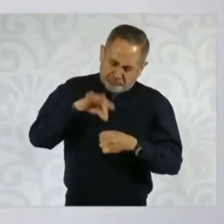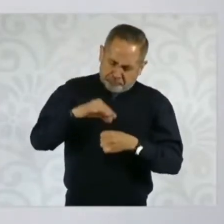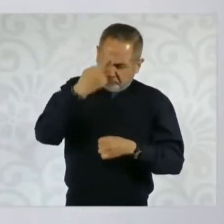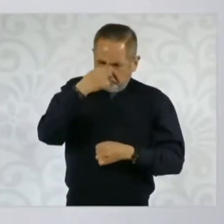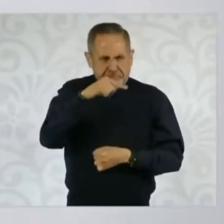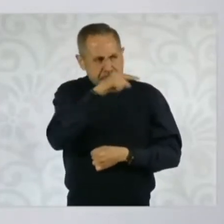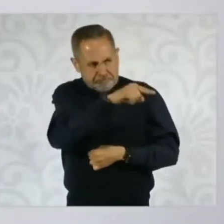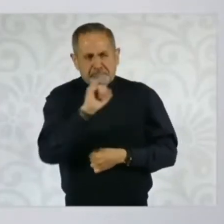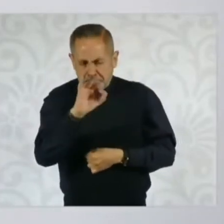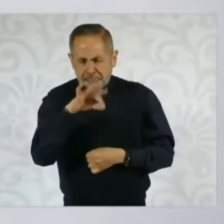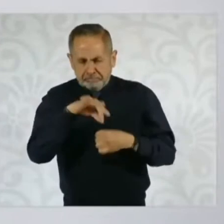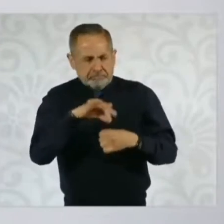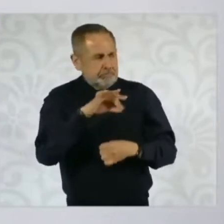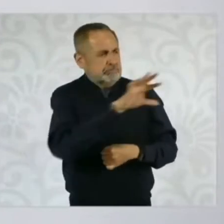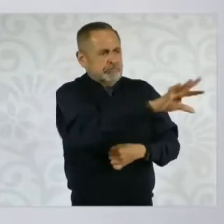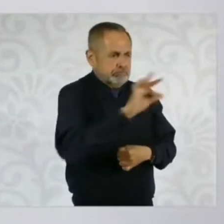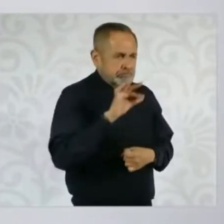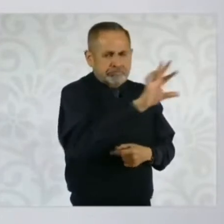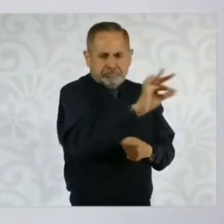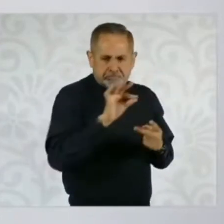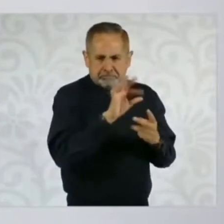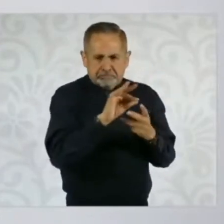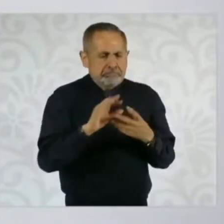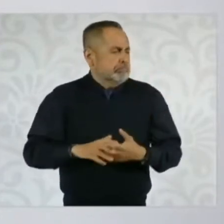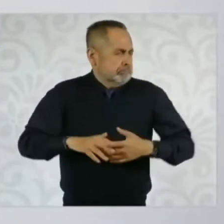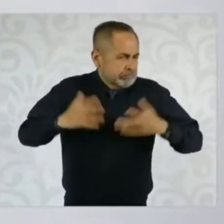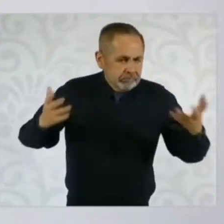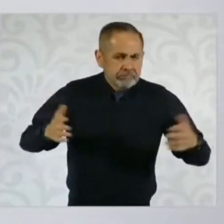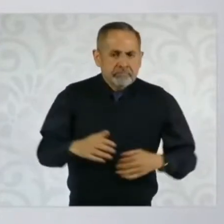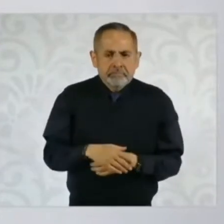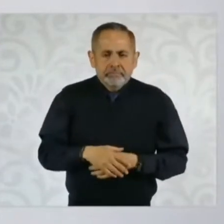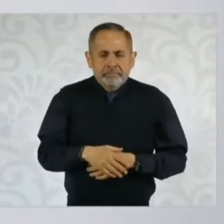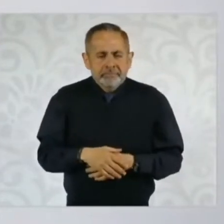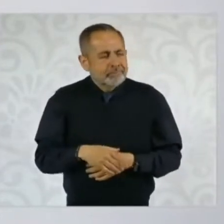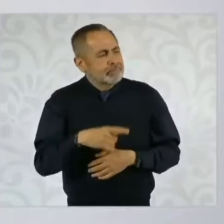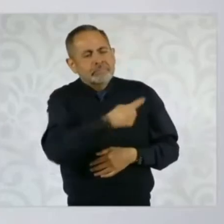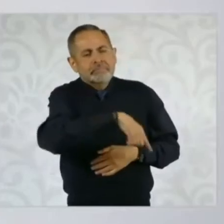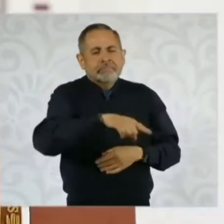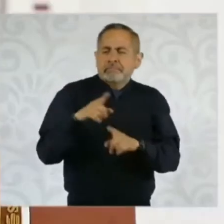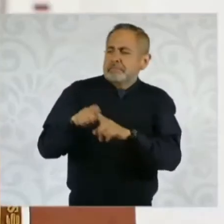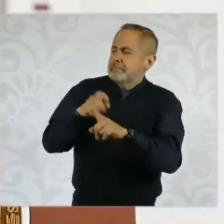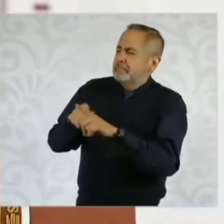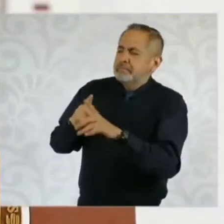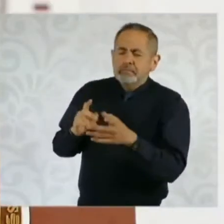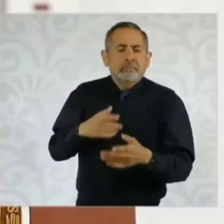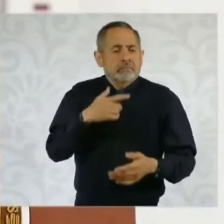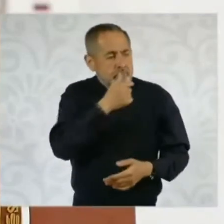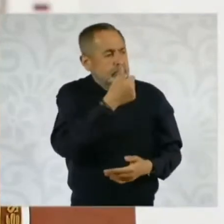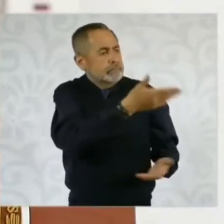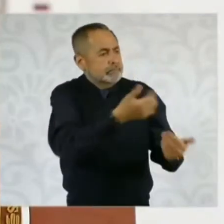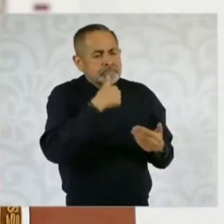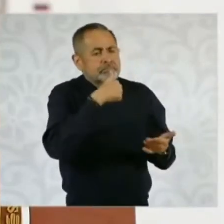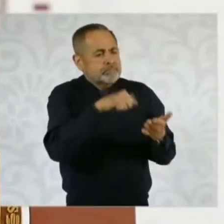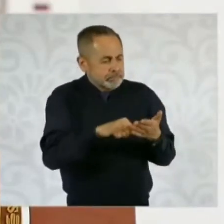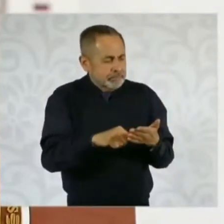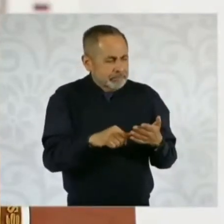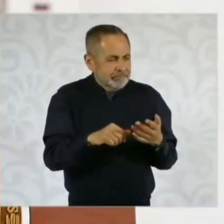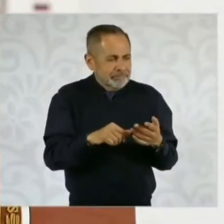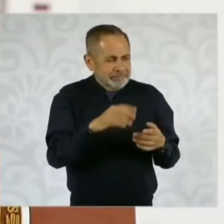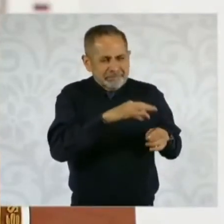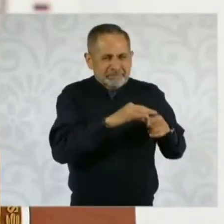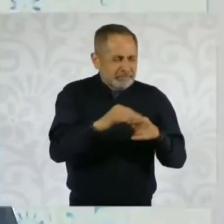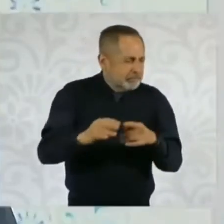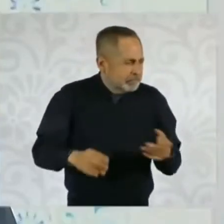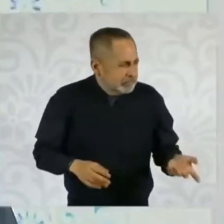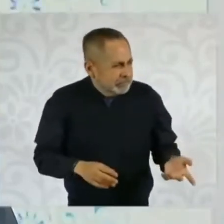Cuando se habla de cartas de recomendación y se burlan de que un vecino pueda dar una carta de recomendación, yo decía el otro día,